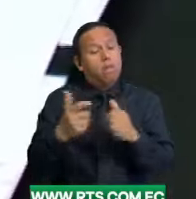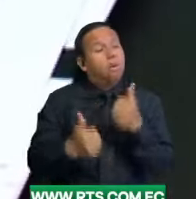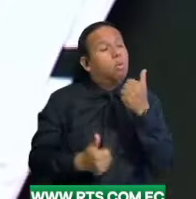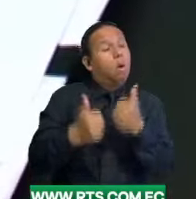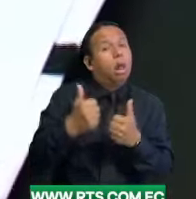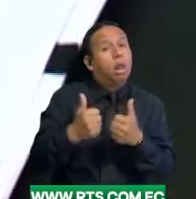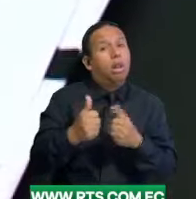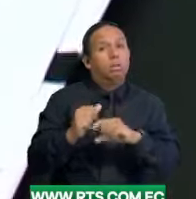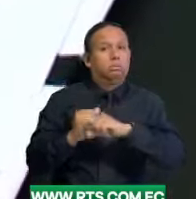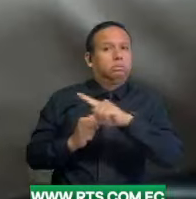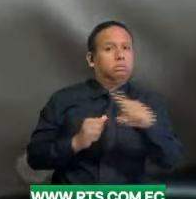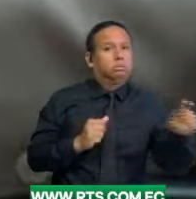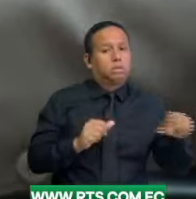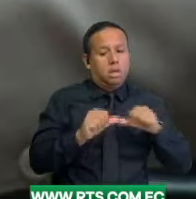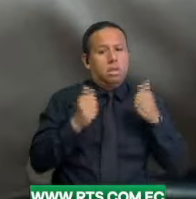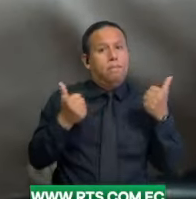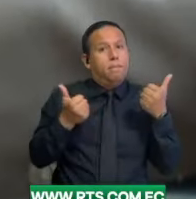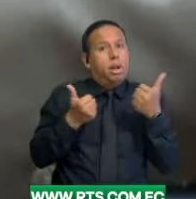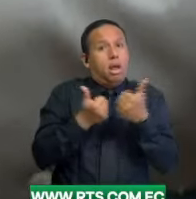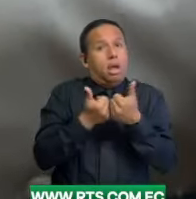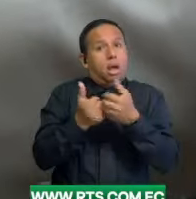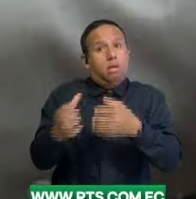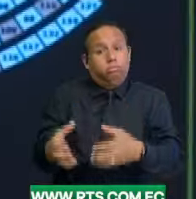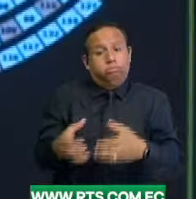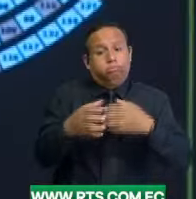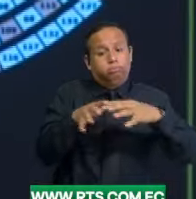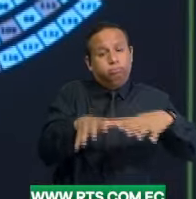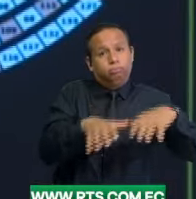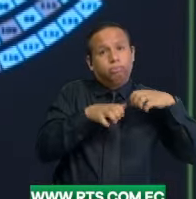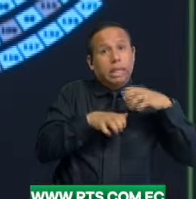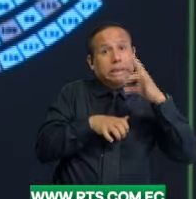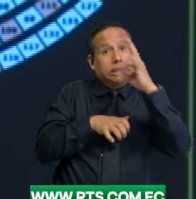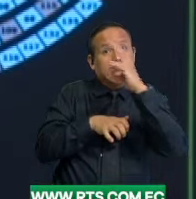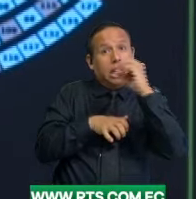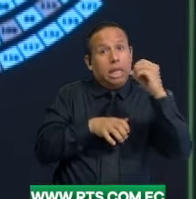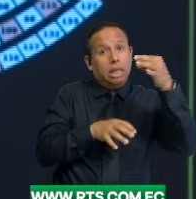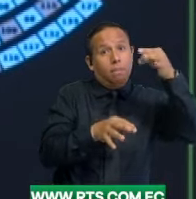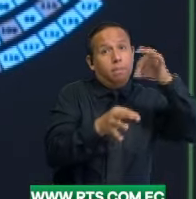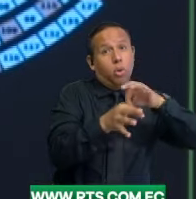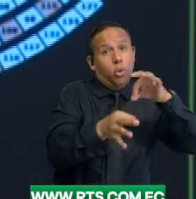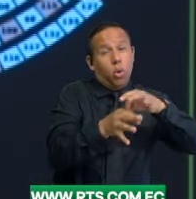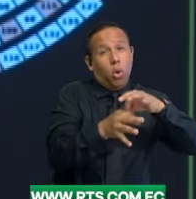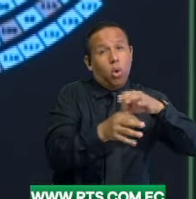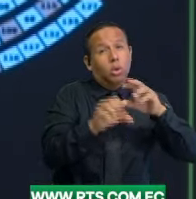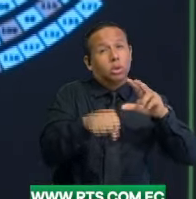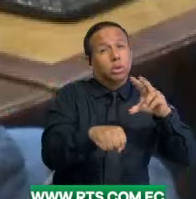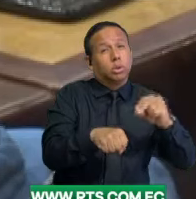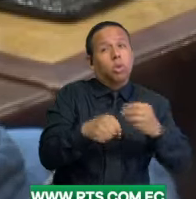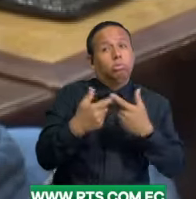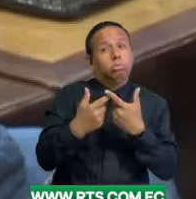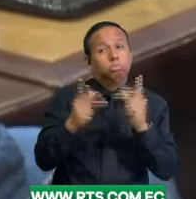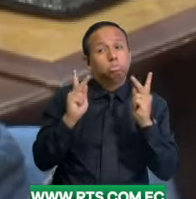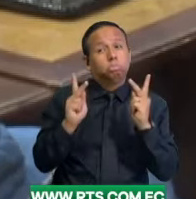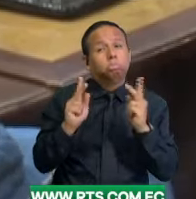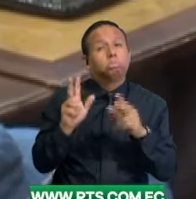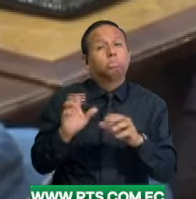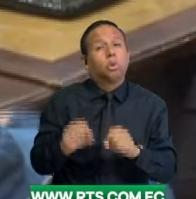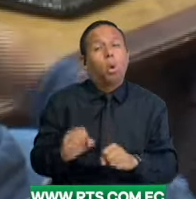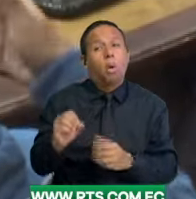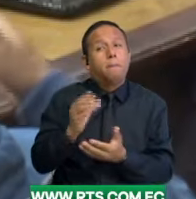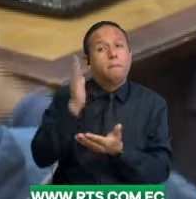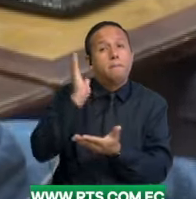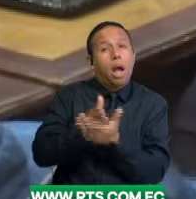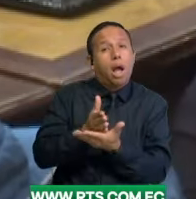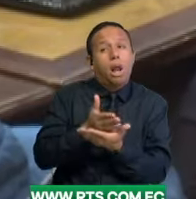la legislatura el que en primera instancia con 70 votos, dé paso al juicio político y para la censura y posible destitución